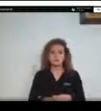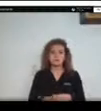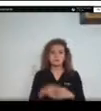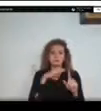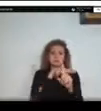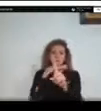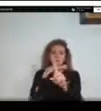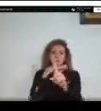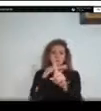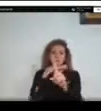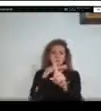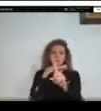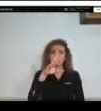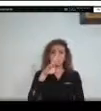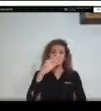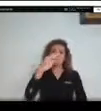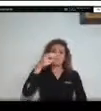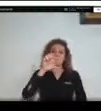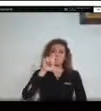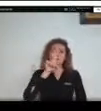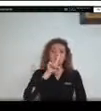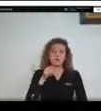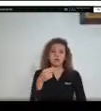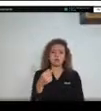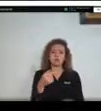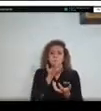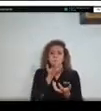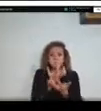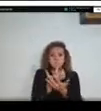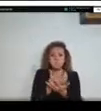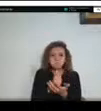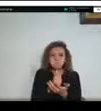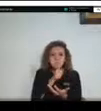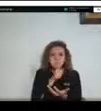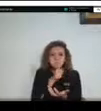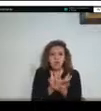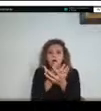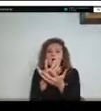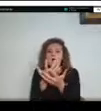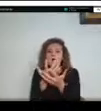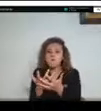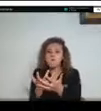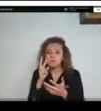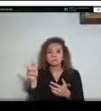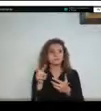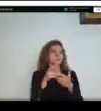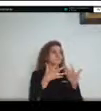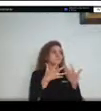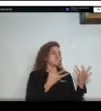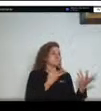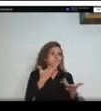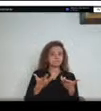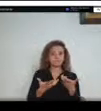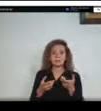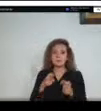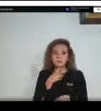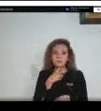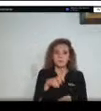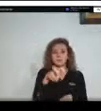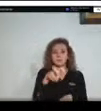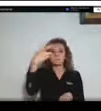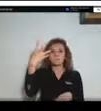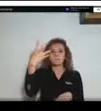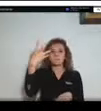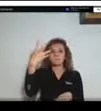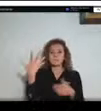animales afectados, en este caso una serpiente calcinada que se nos dificulta la identificación por esto mismo, posiblemente una